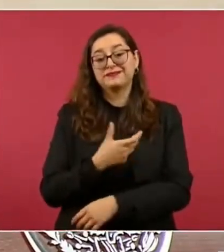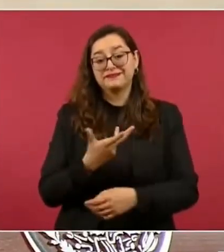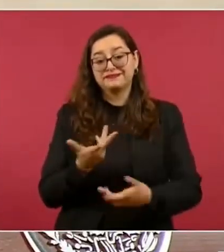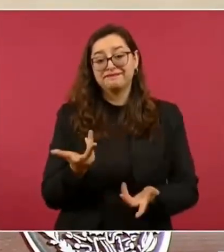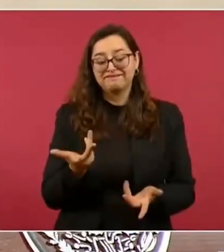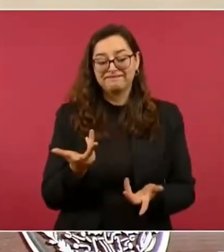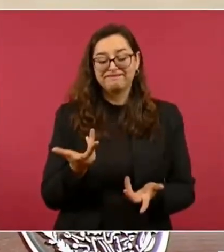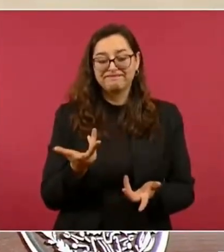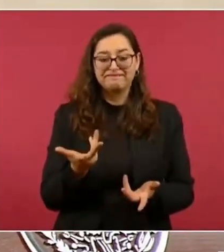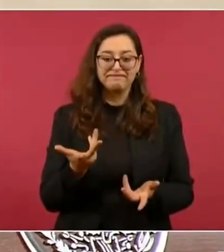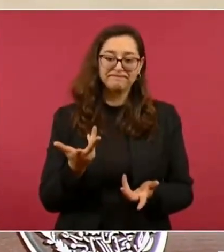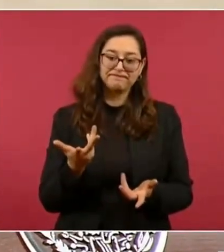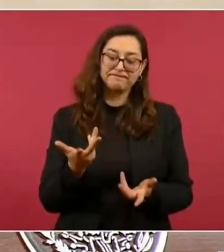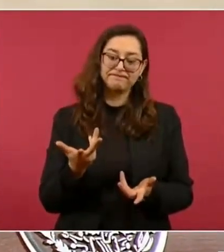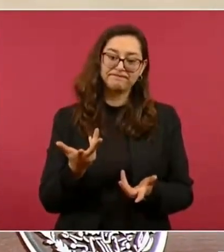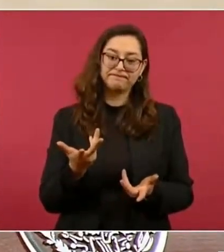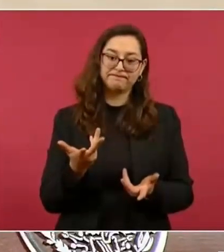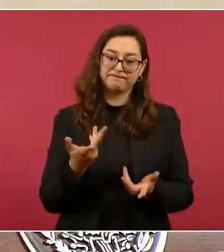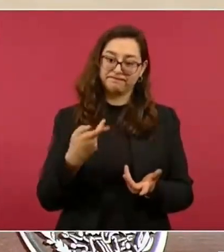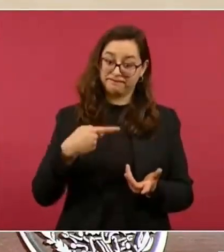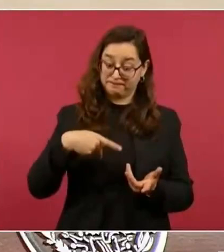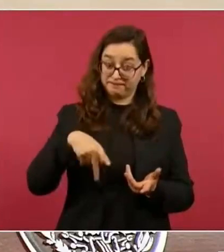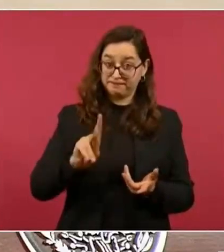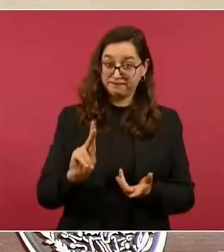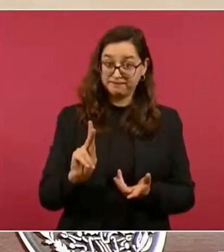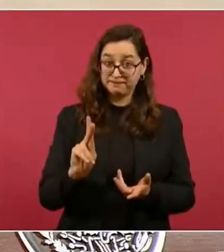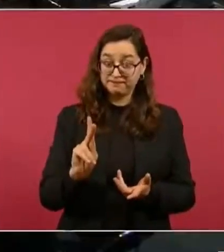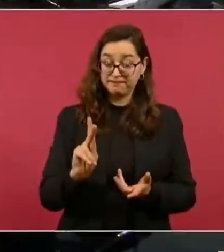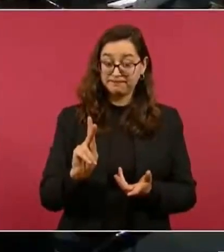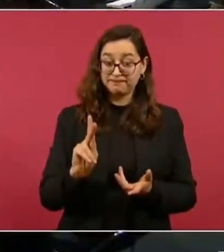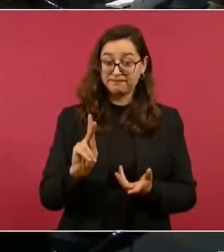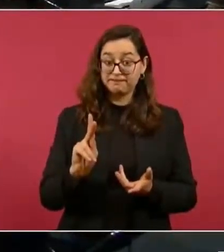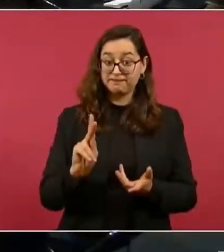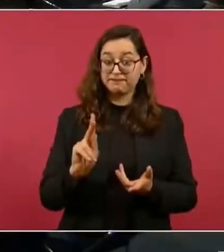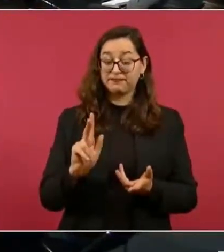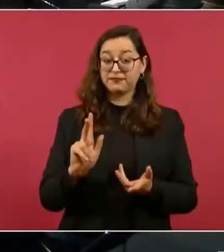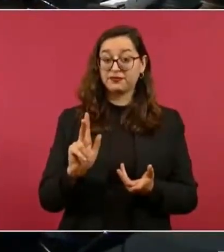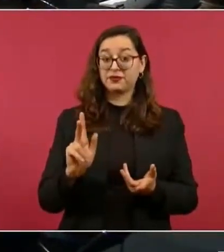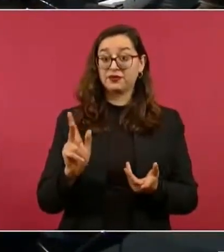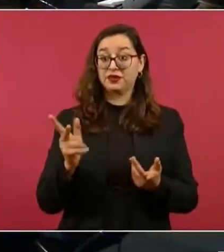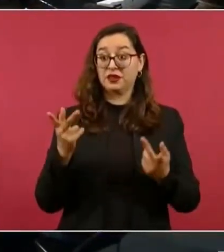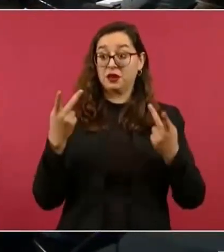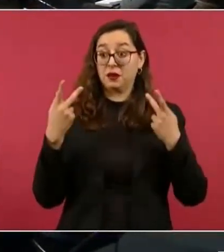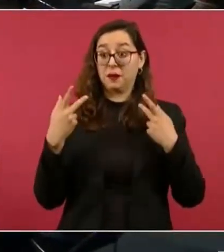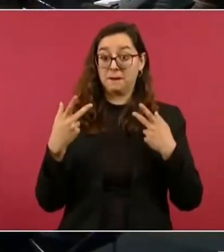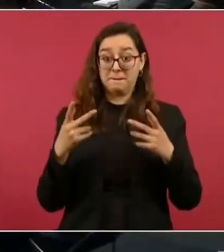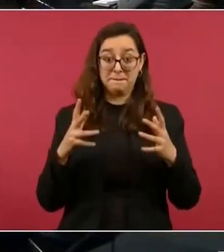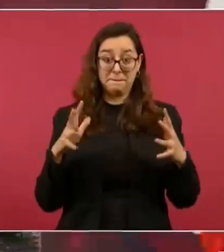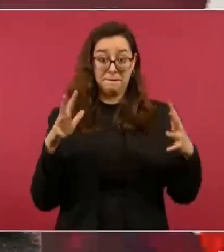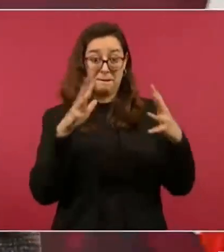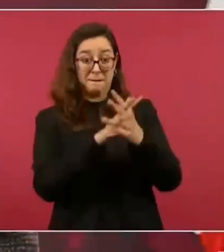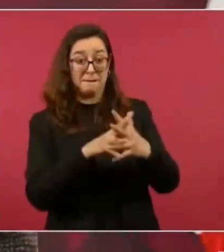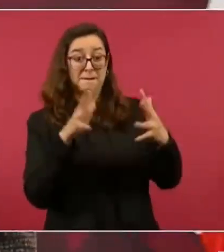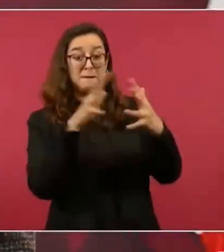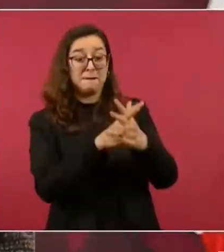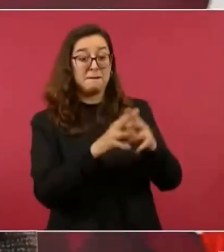distinto cuando se trata de enfrentamientos